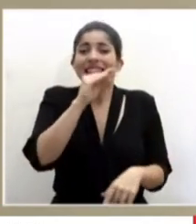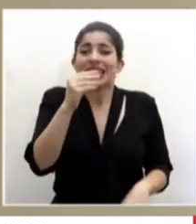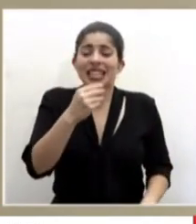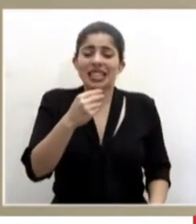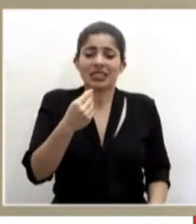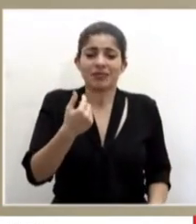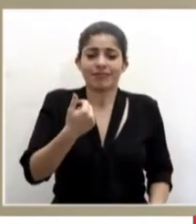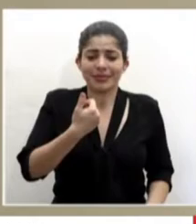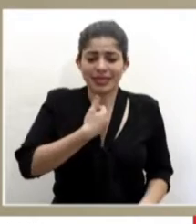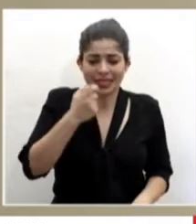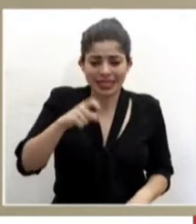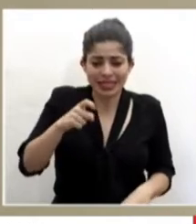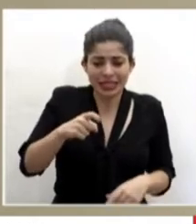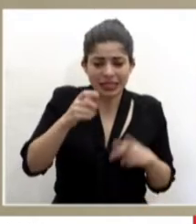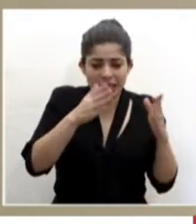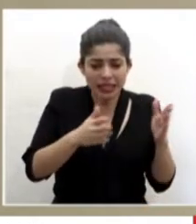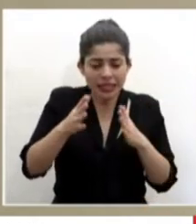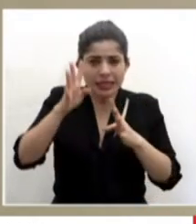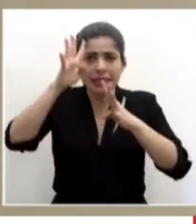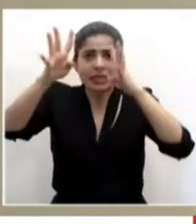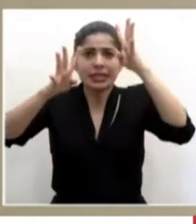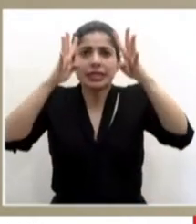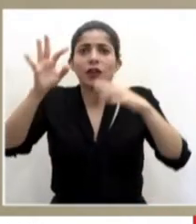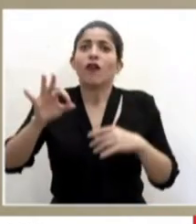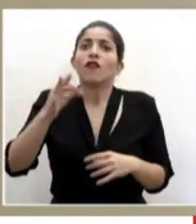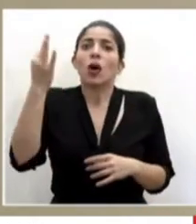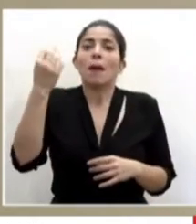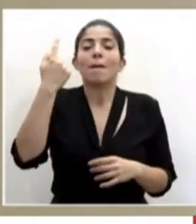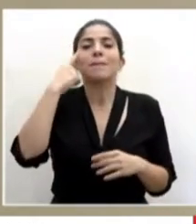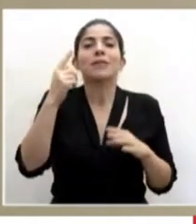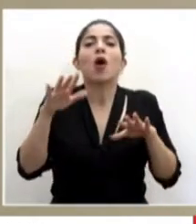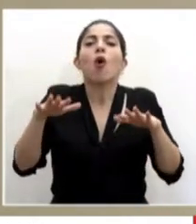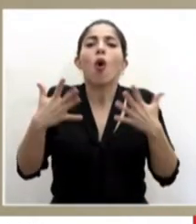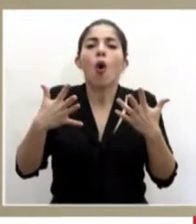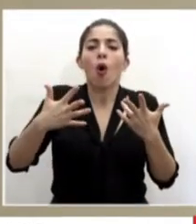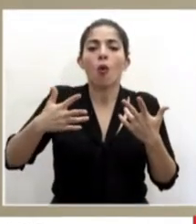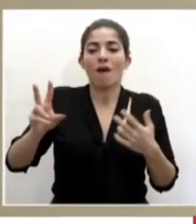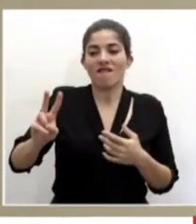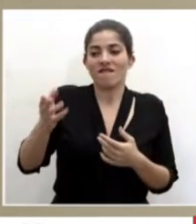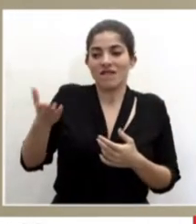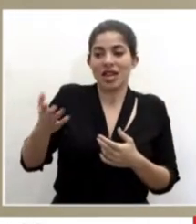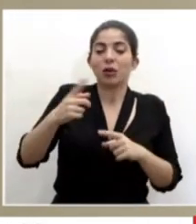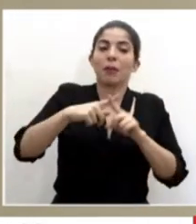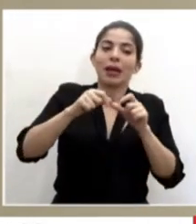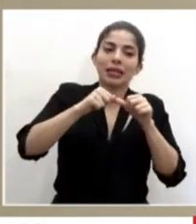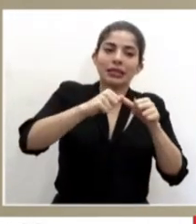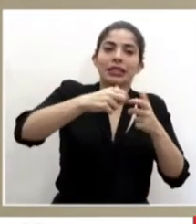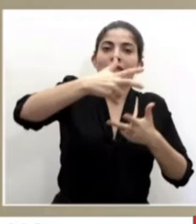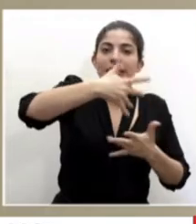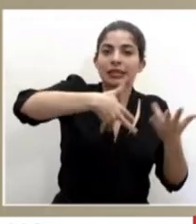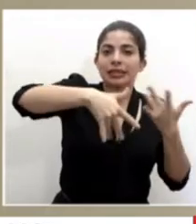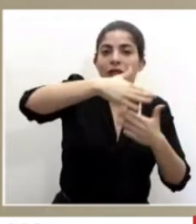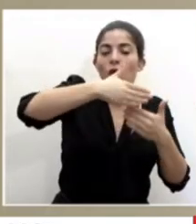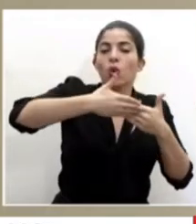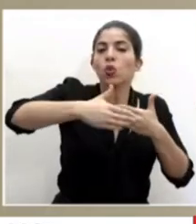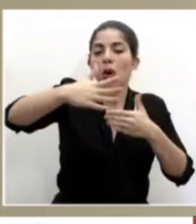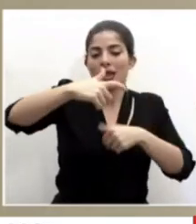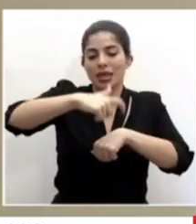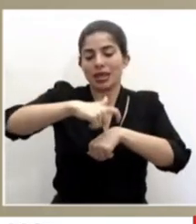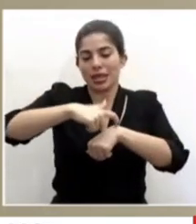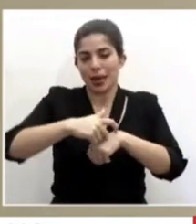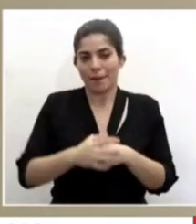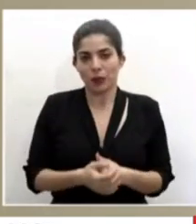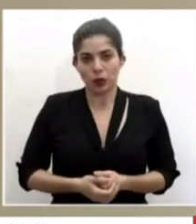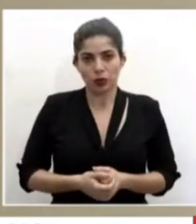a elaborar maneras creativas, innovadoras de convivir con el virus por lo menos durante un tiempo, un